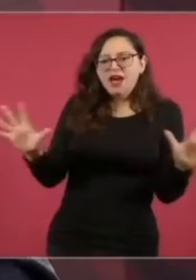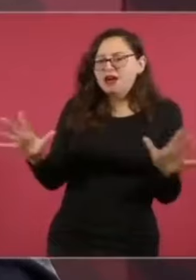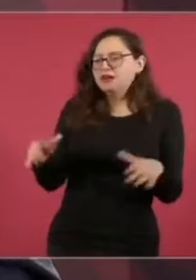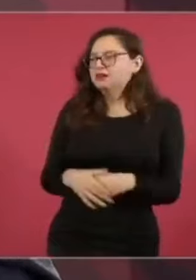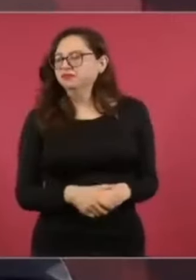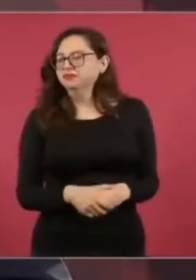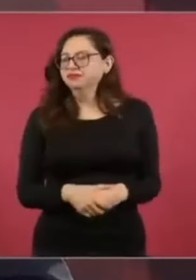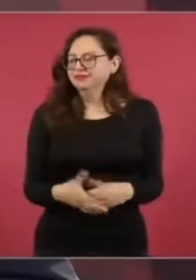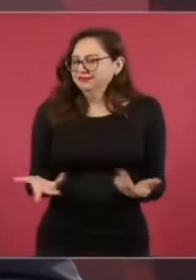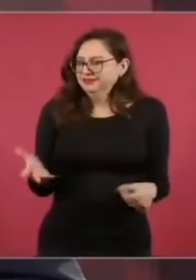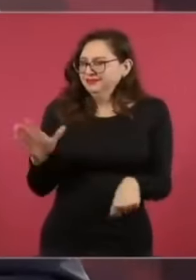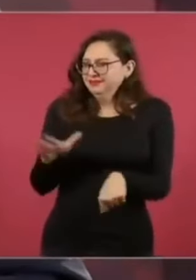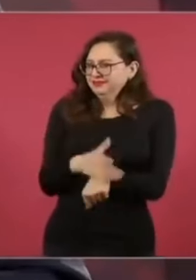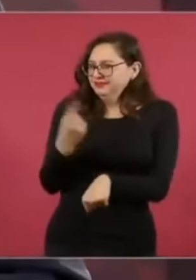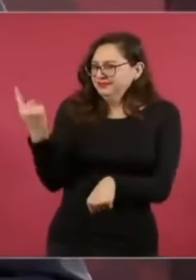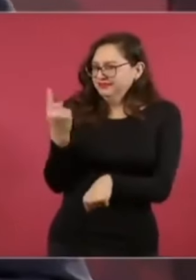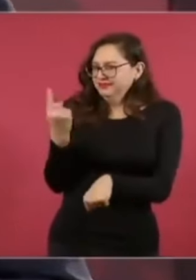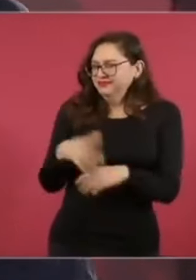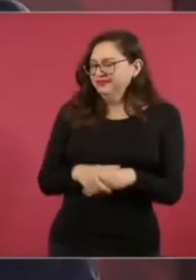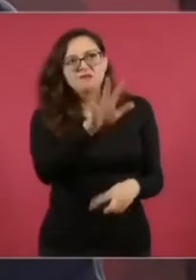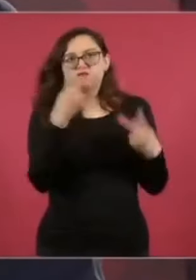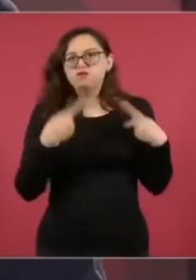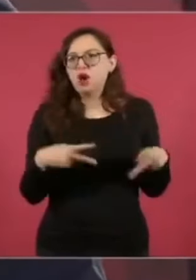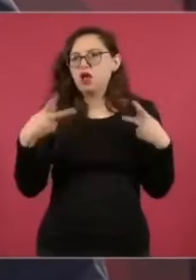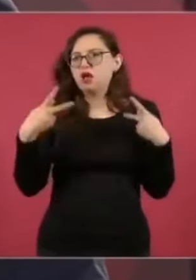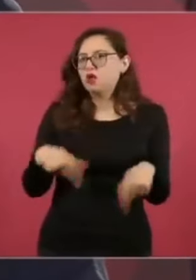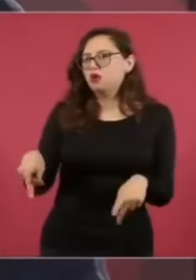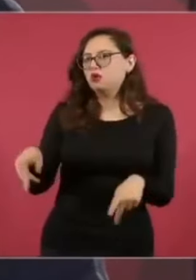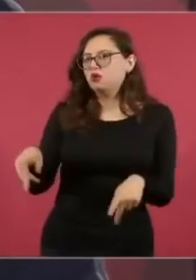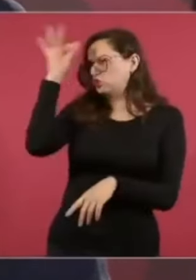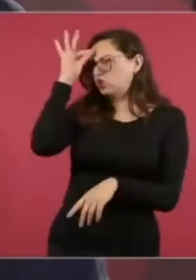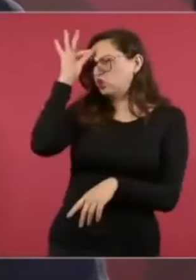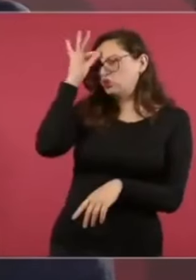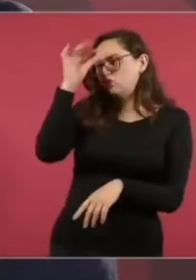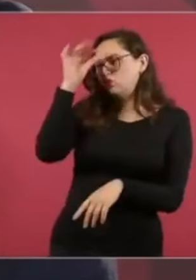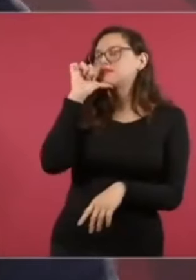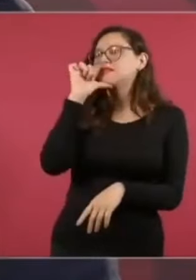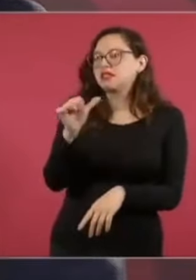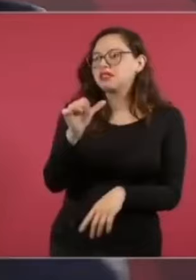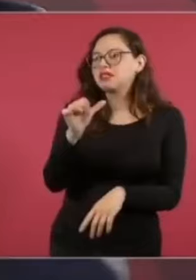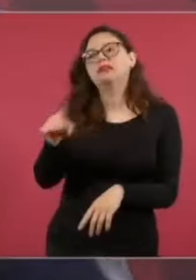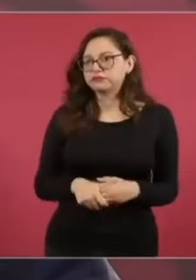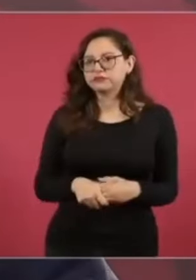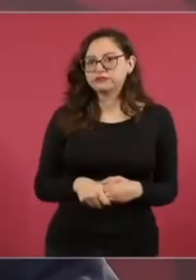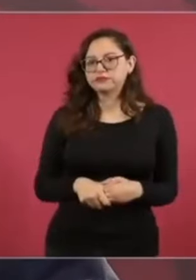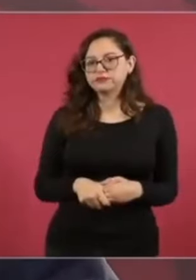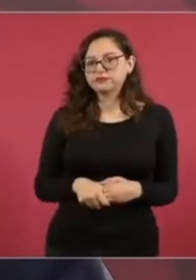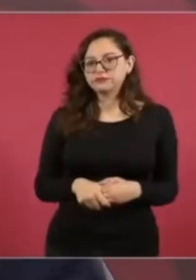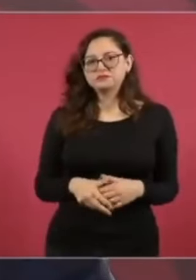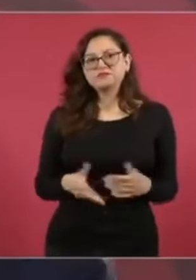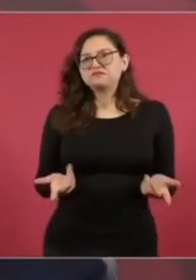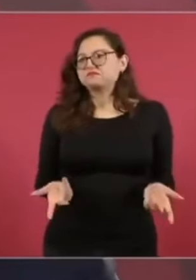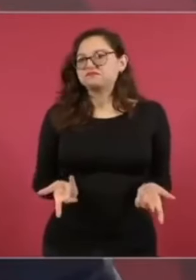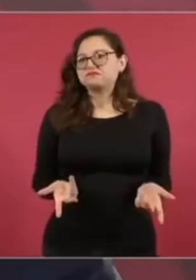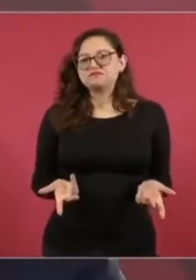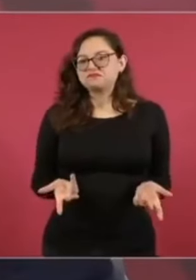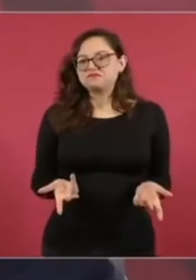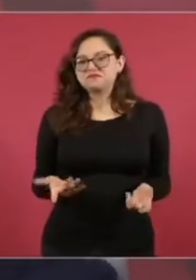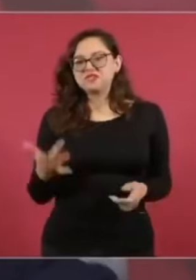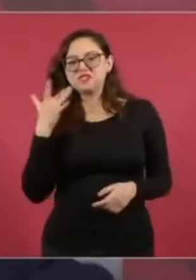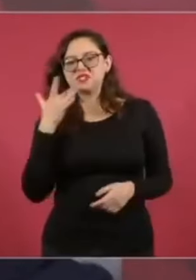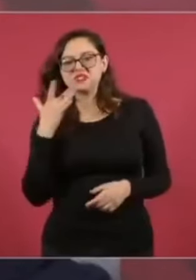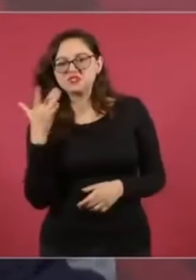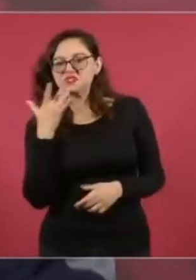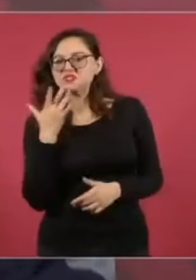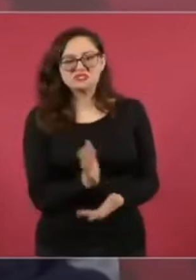aceptan que el pueblo no es tonto? Que tonto es el que piensa que el pueblo es tonto. ¿Por qué el clasismo? ¿Por